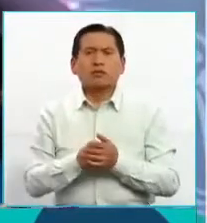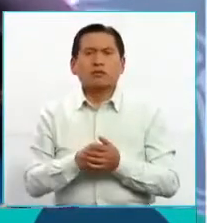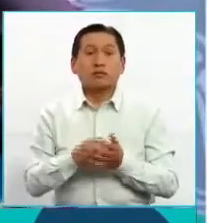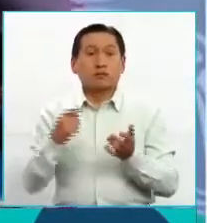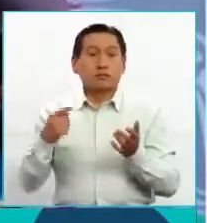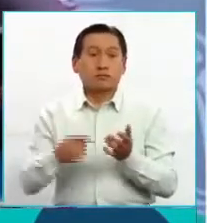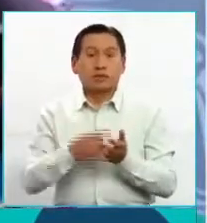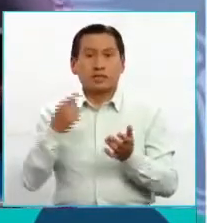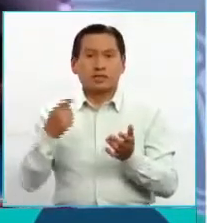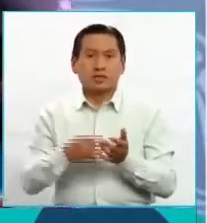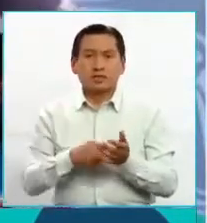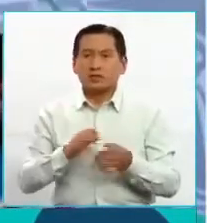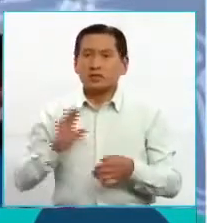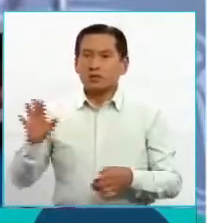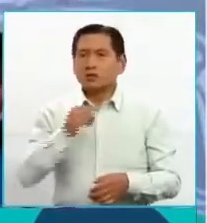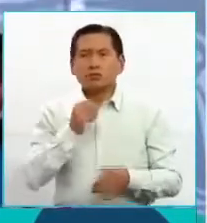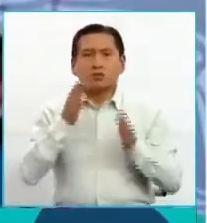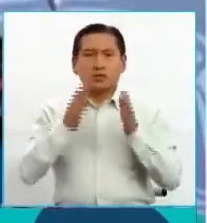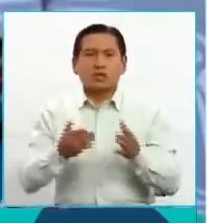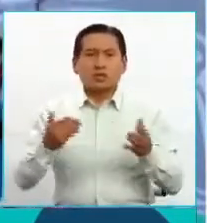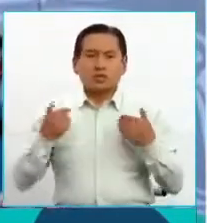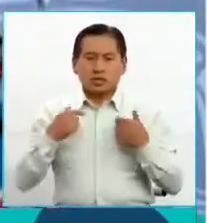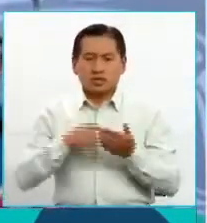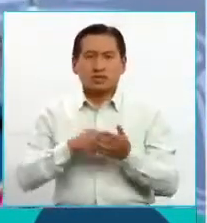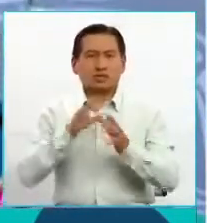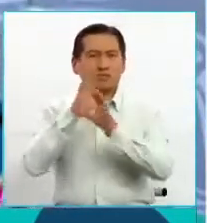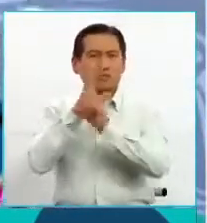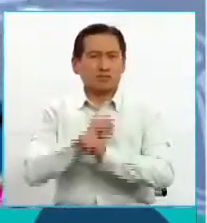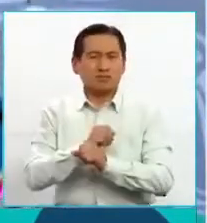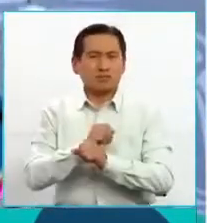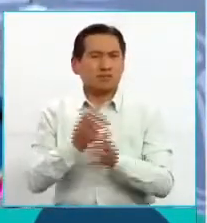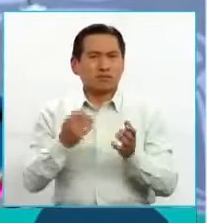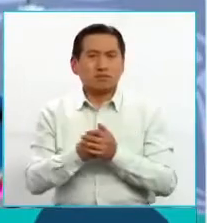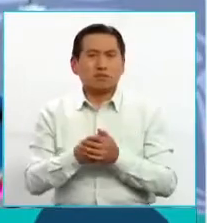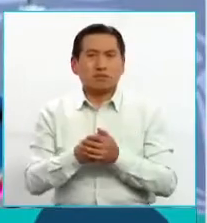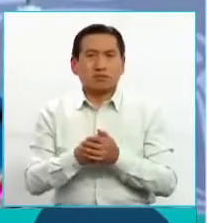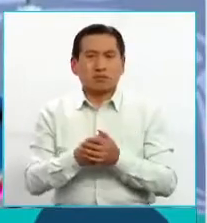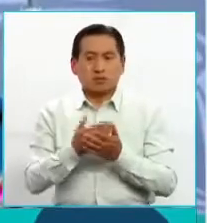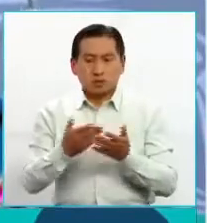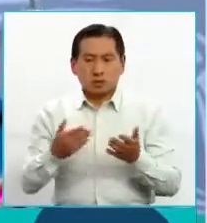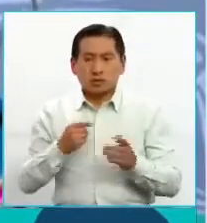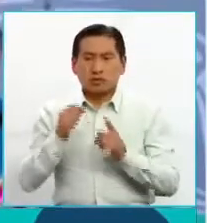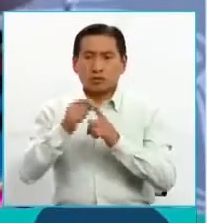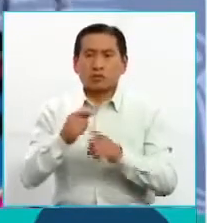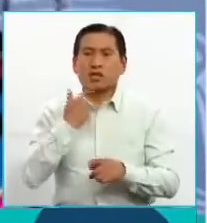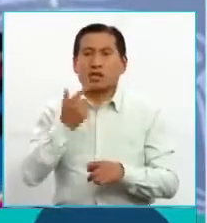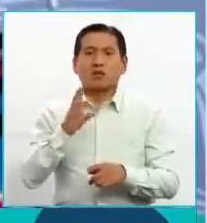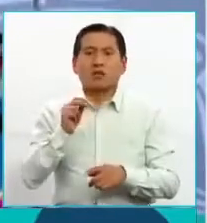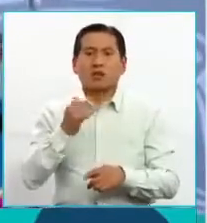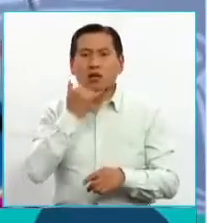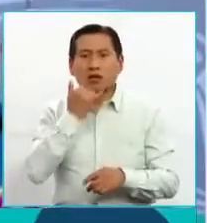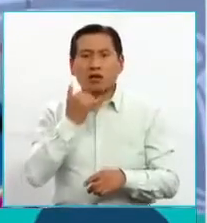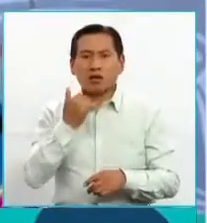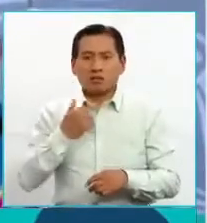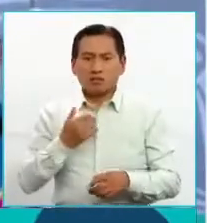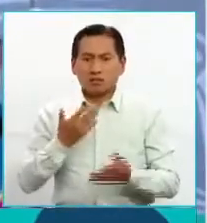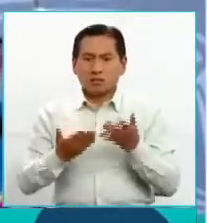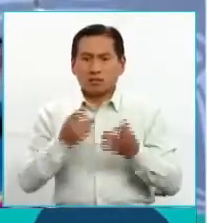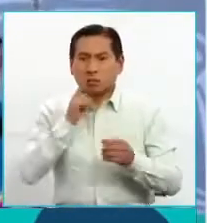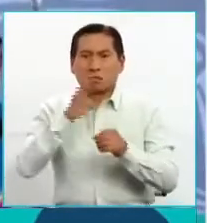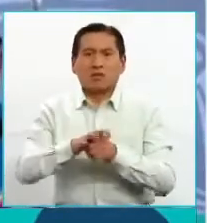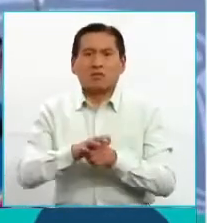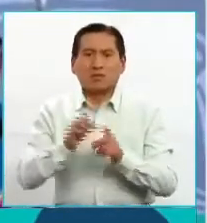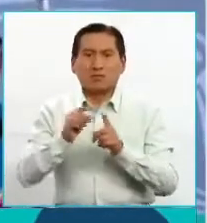periodistas tenemos esa costumbre de poner la cosa a palabra que no queremos decir o queremos hacerle comprometer